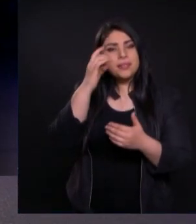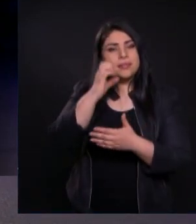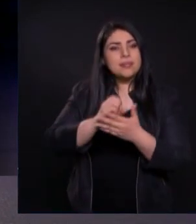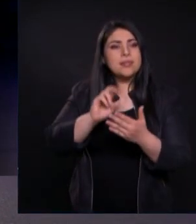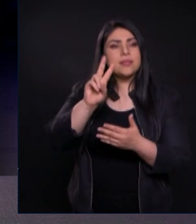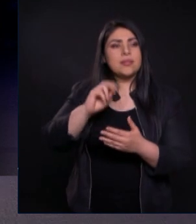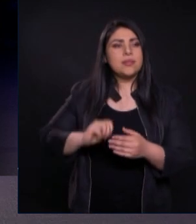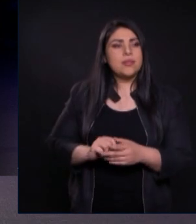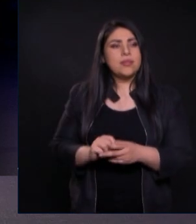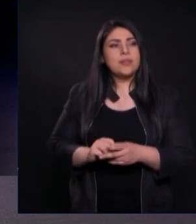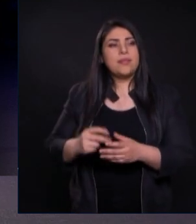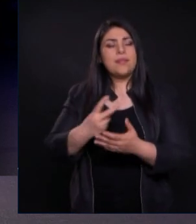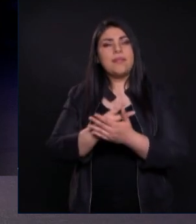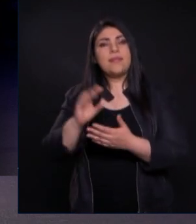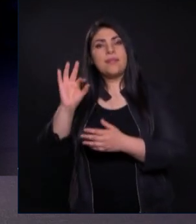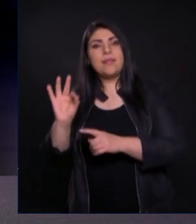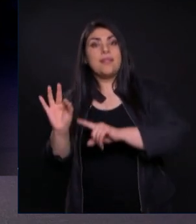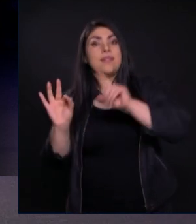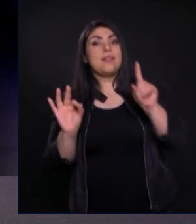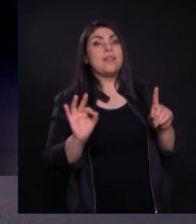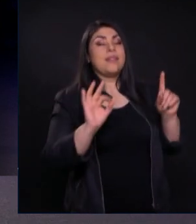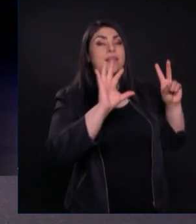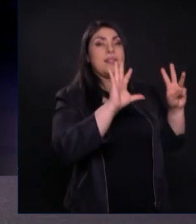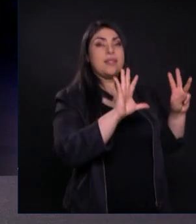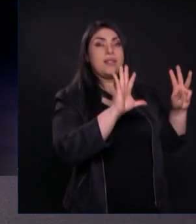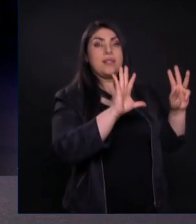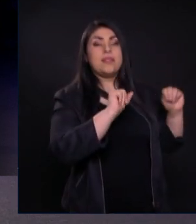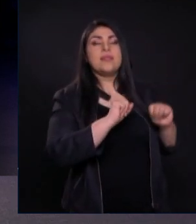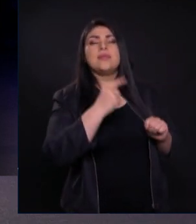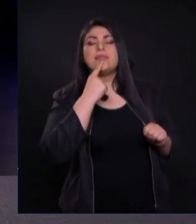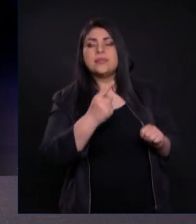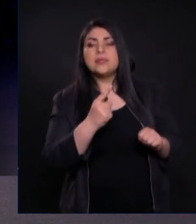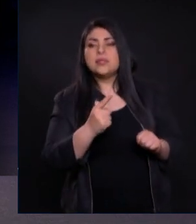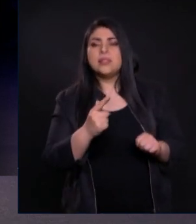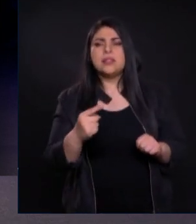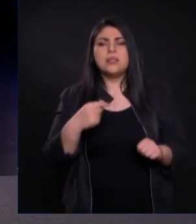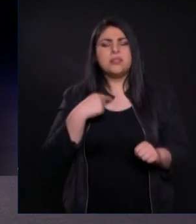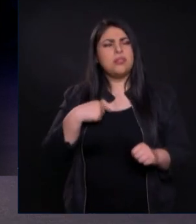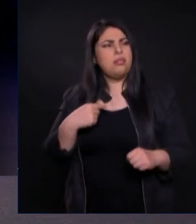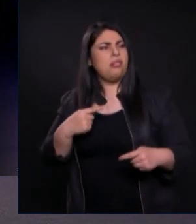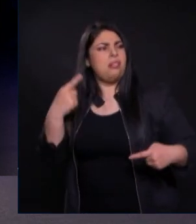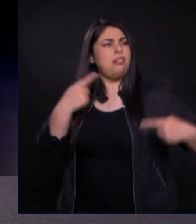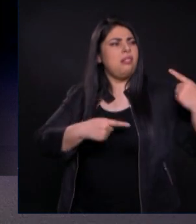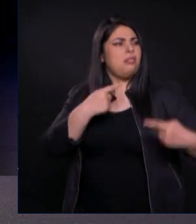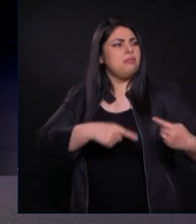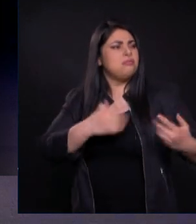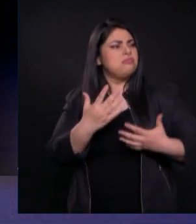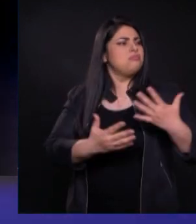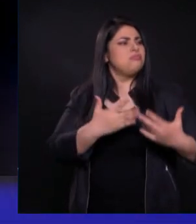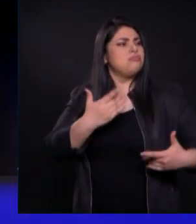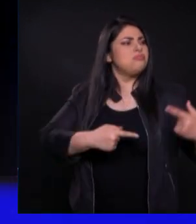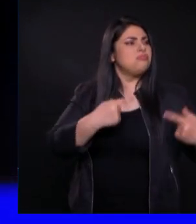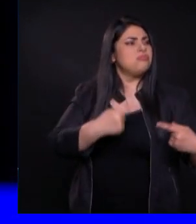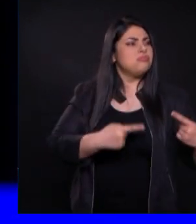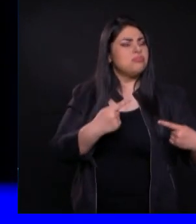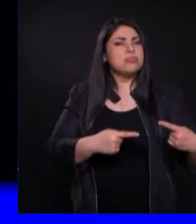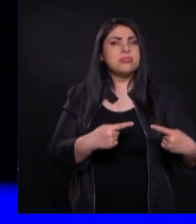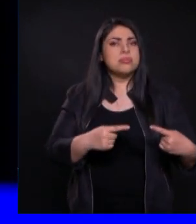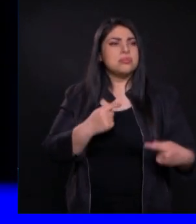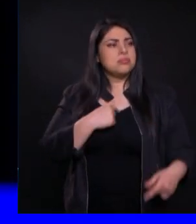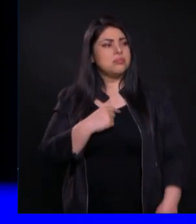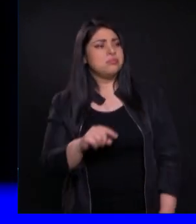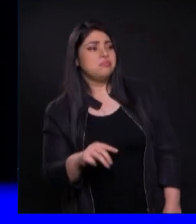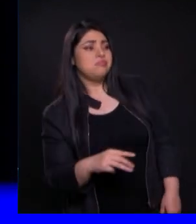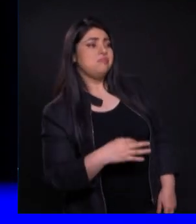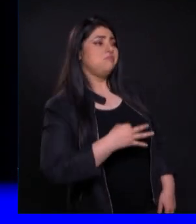hagáis por contienda O por vanagloria Nada Nada Dice nada ¿Qué es nada? Nada Nada